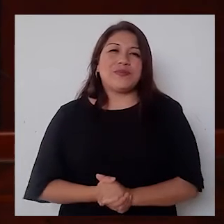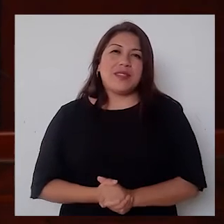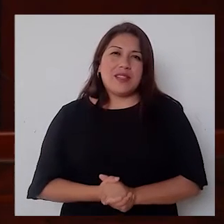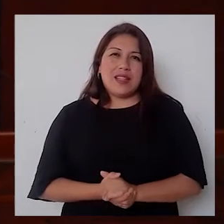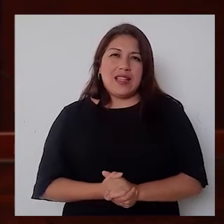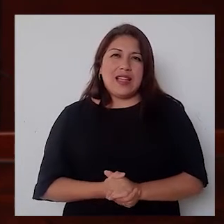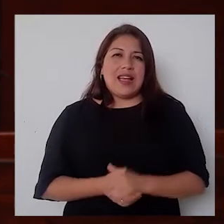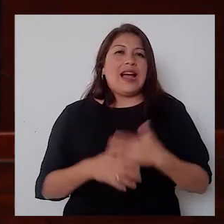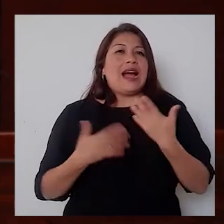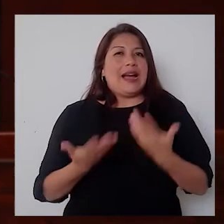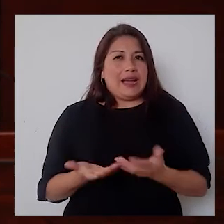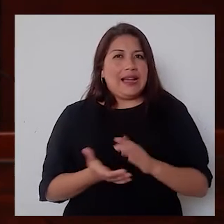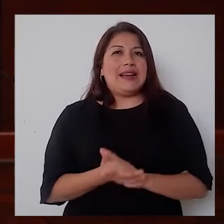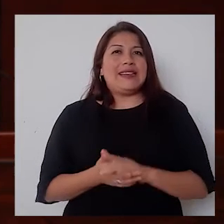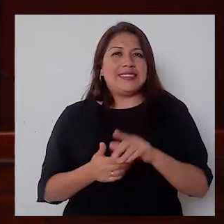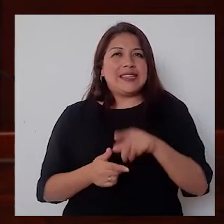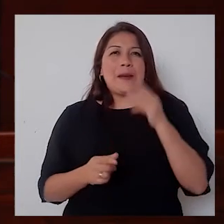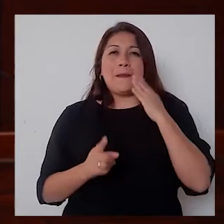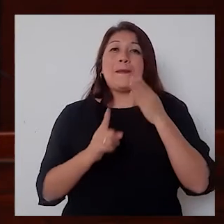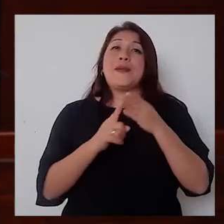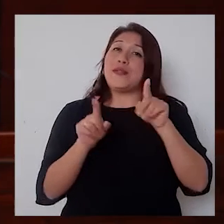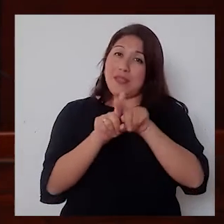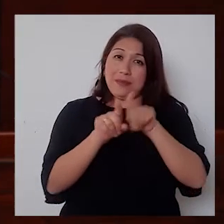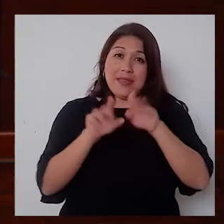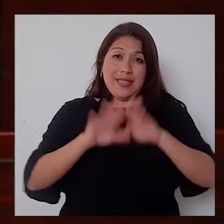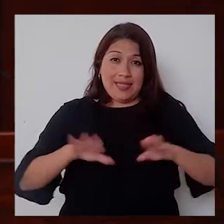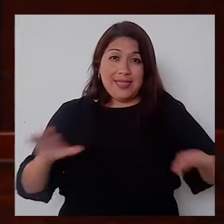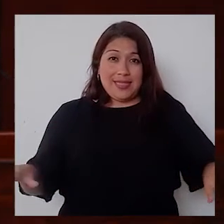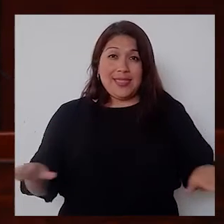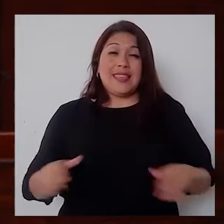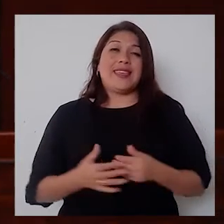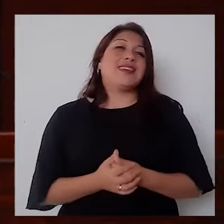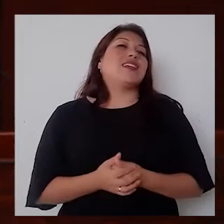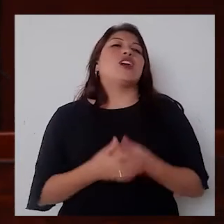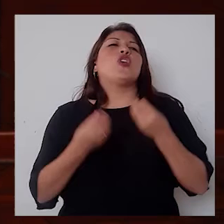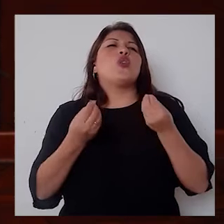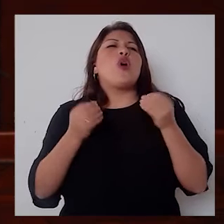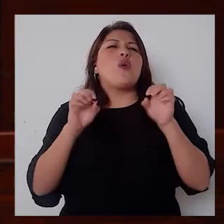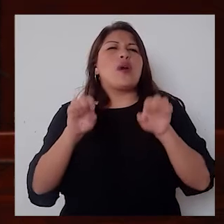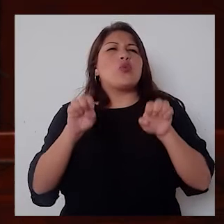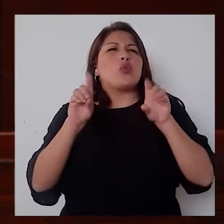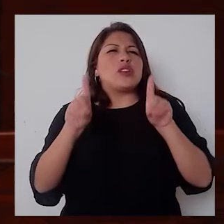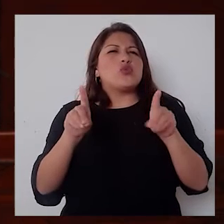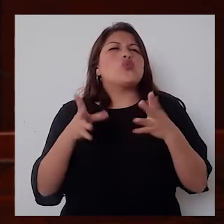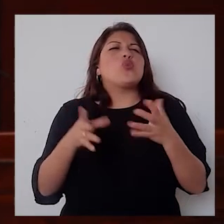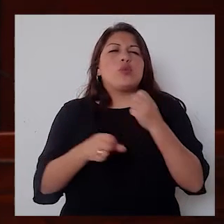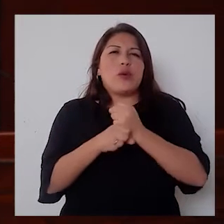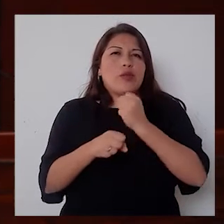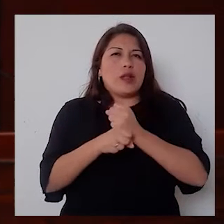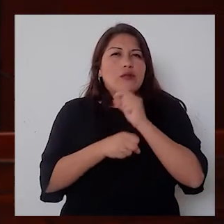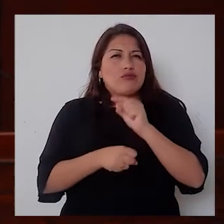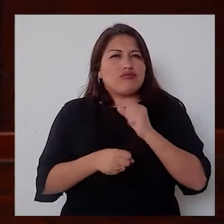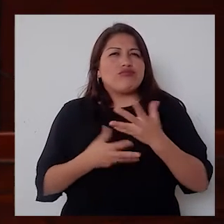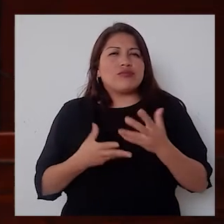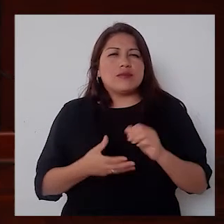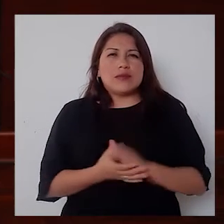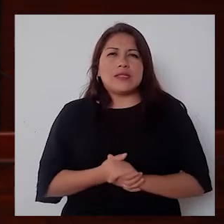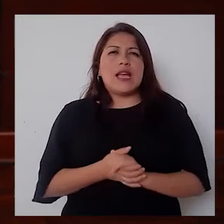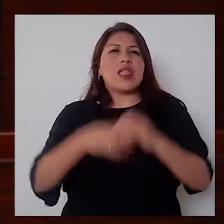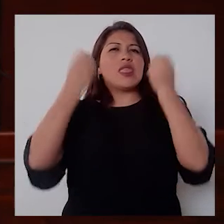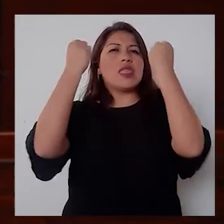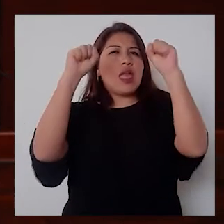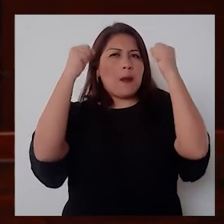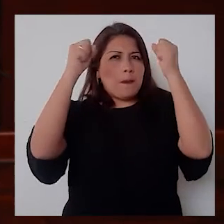poderle dar una mejor calidad de vida a niños. En el caso de educación, ¿cómo se está trabajando en el caso de deporte?